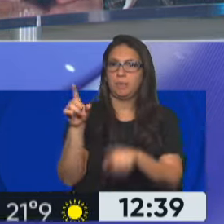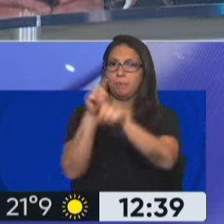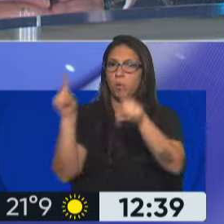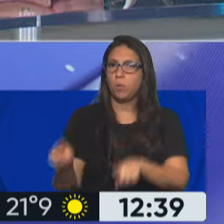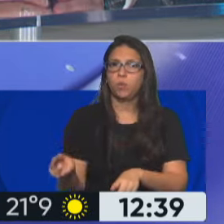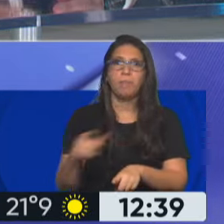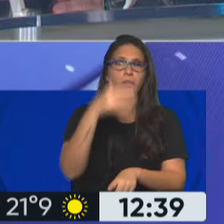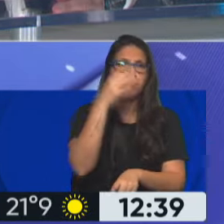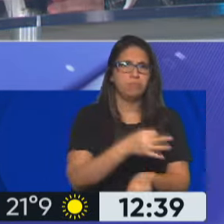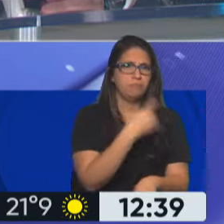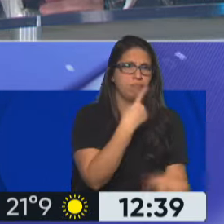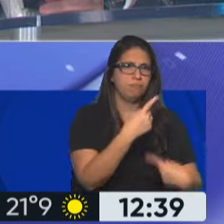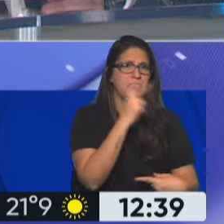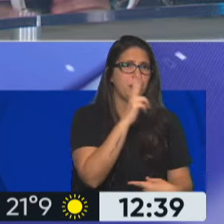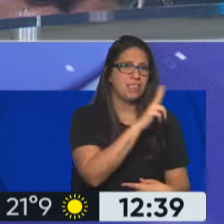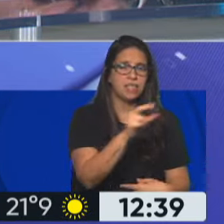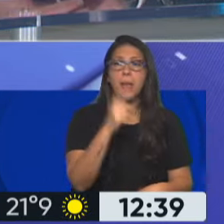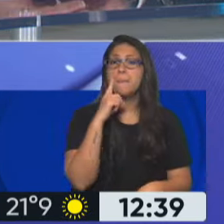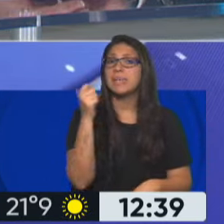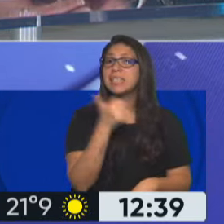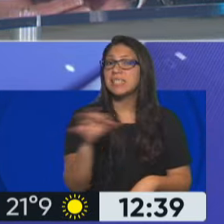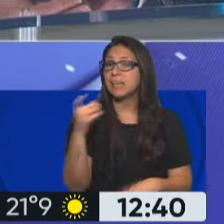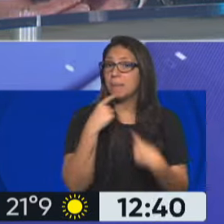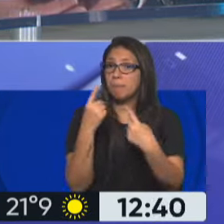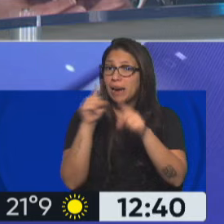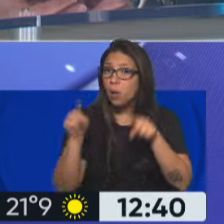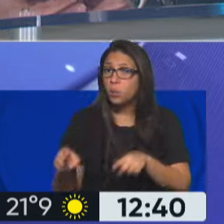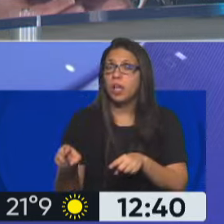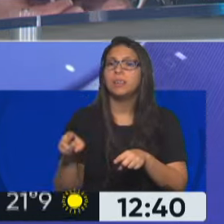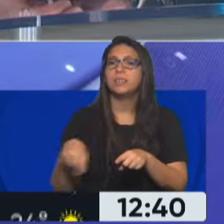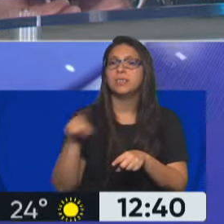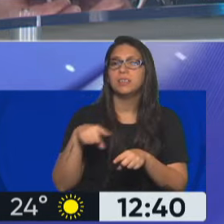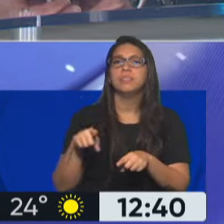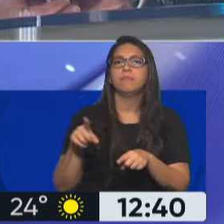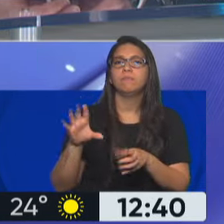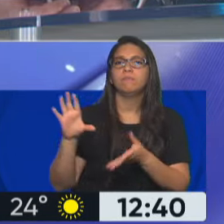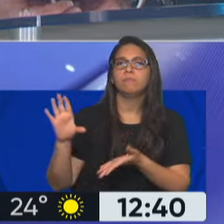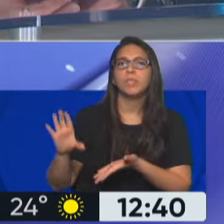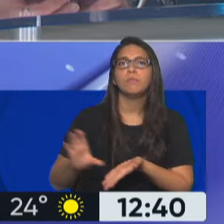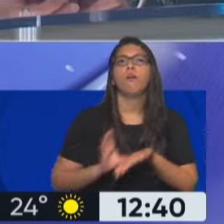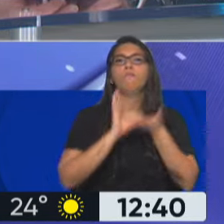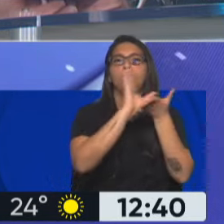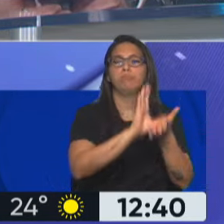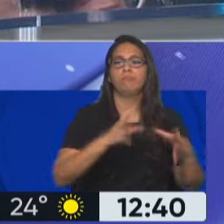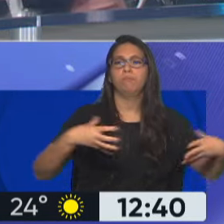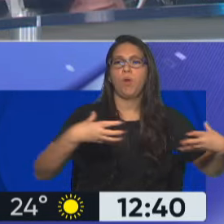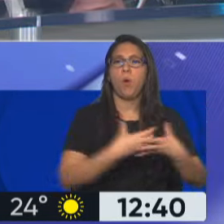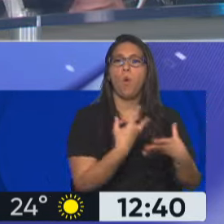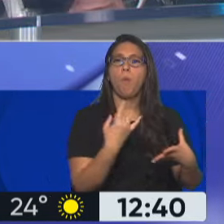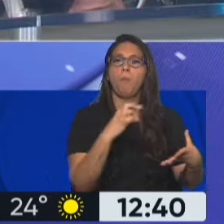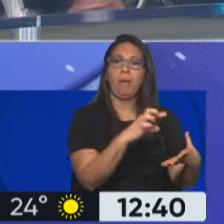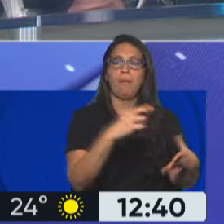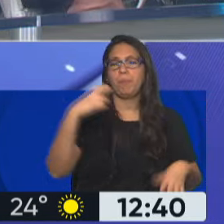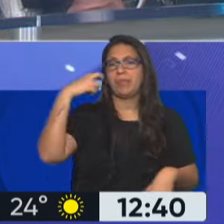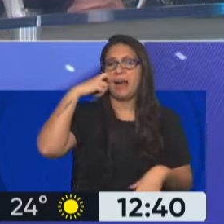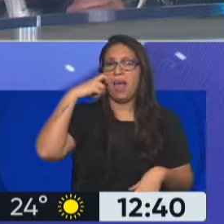3.300 preguntas. 1.600 preguntas fueron las que elevó el bloque de Unión por la Patria y la Unión Cívica